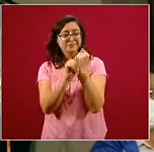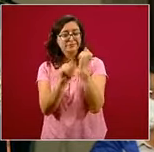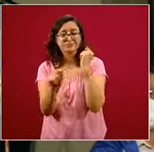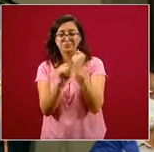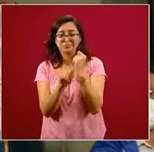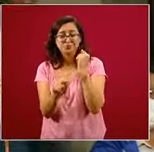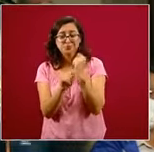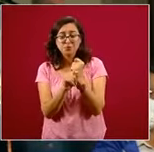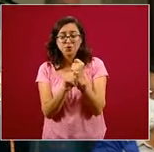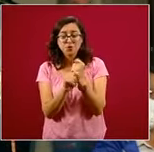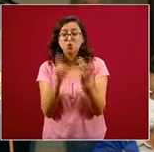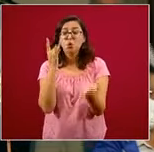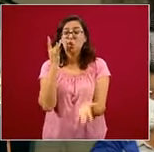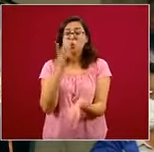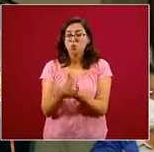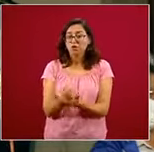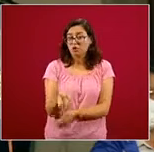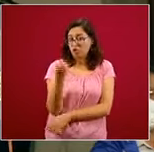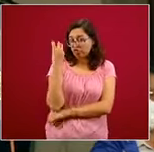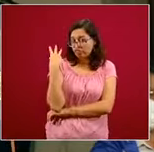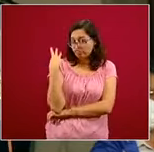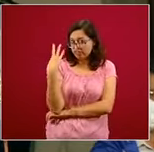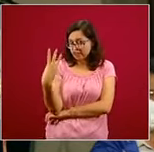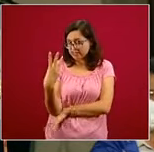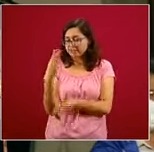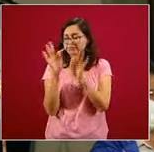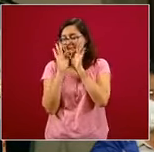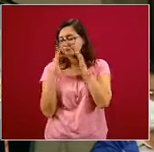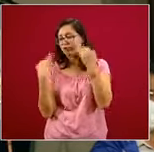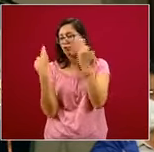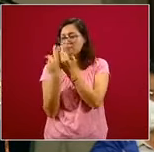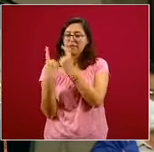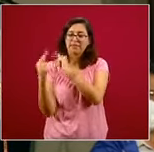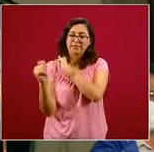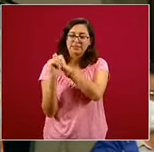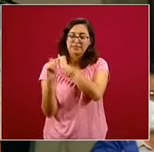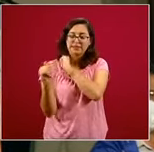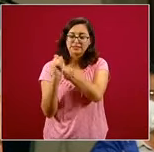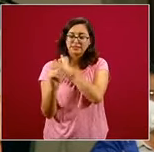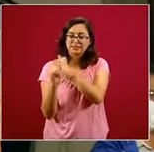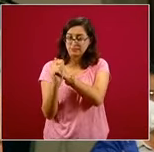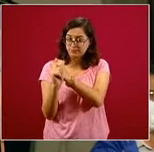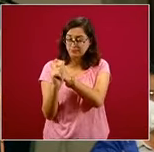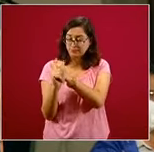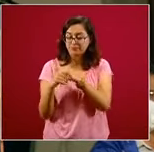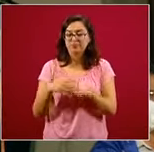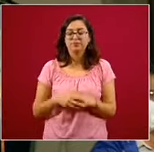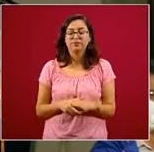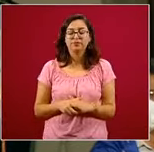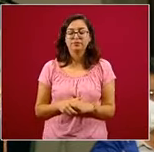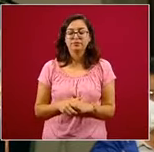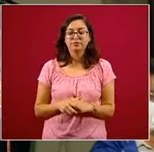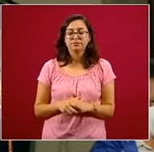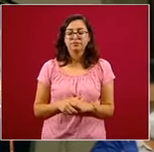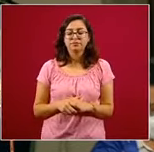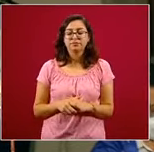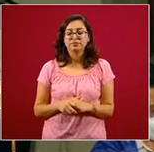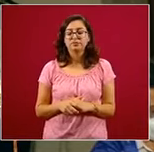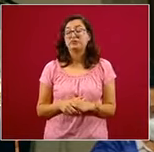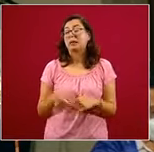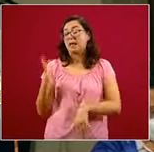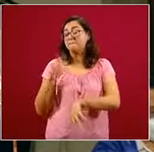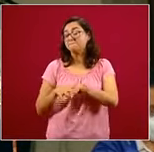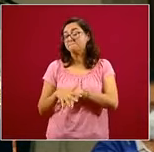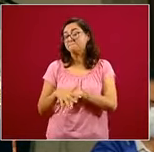Encontramos sólo tres rutas de transporte en el municipio, el mayor porcentaje de